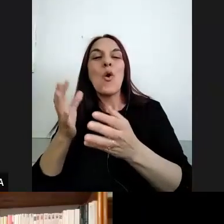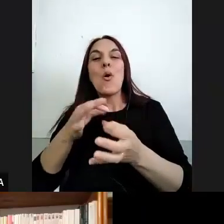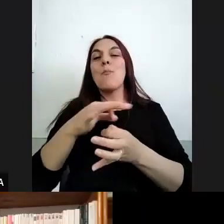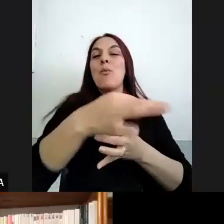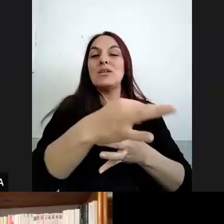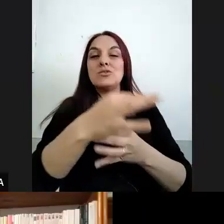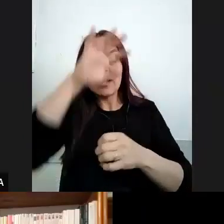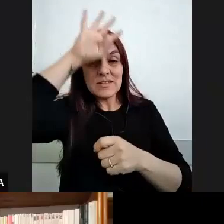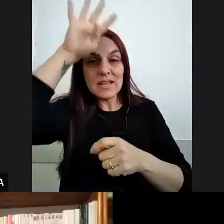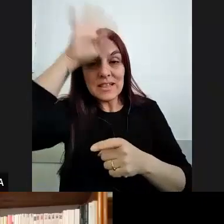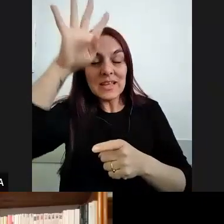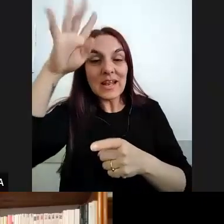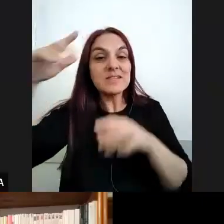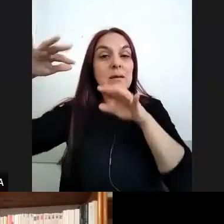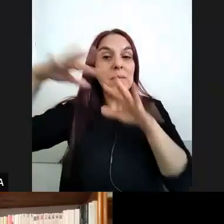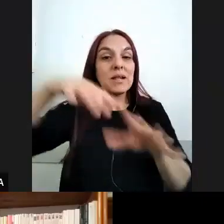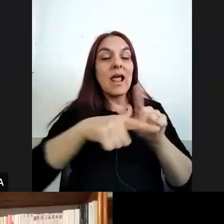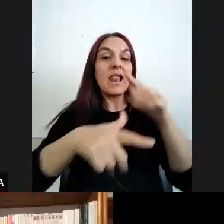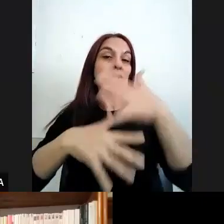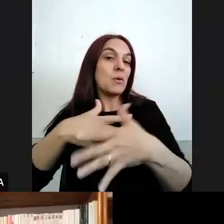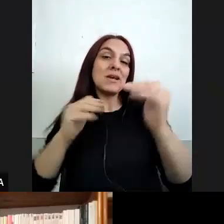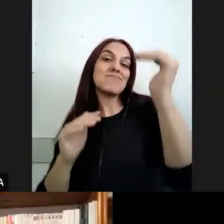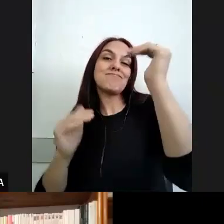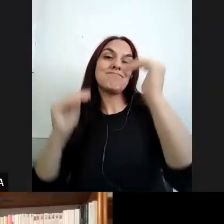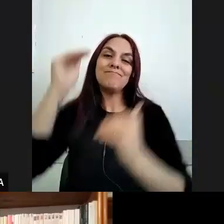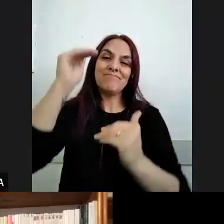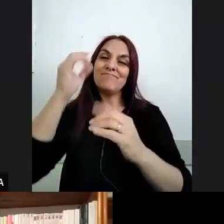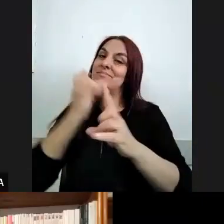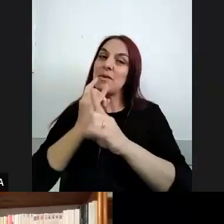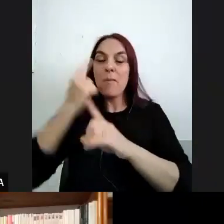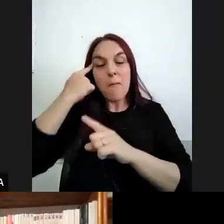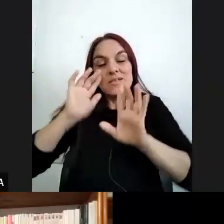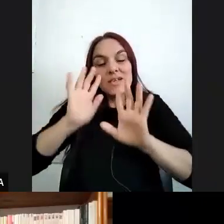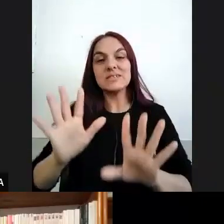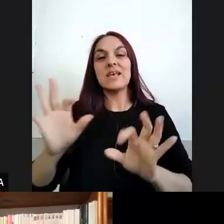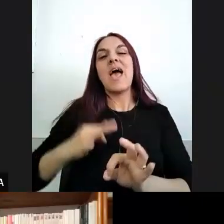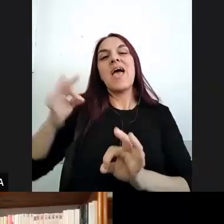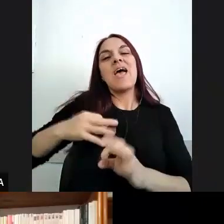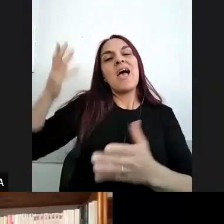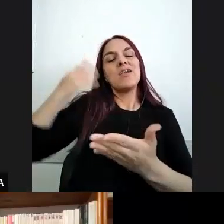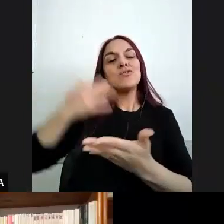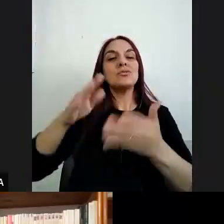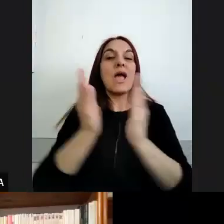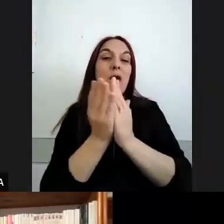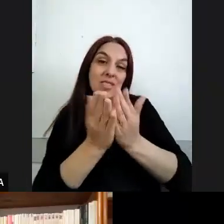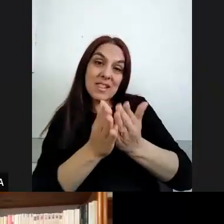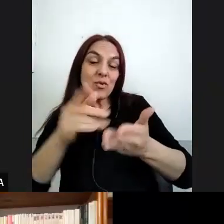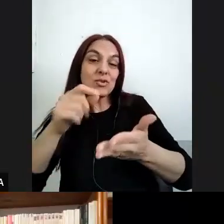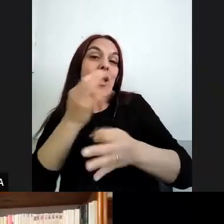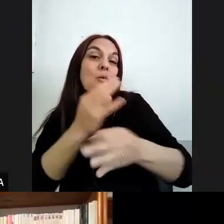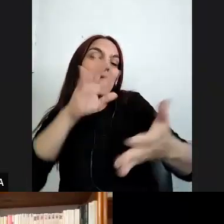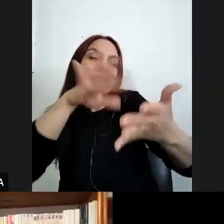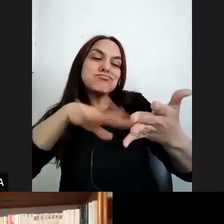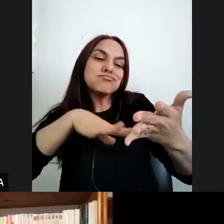y del inmigrante latinoamericano durante muchas décadas los textos escolares marcaron el componente blanco el